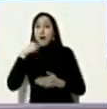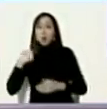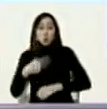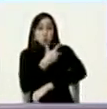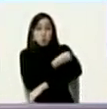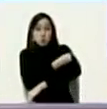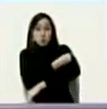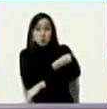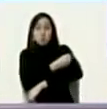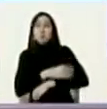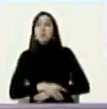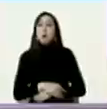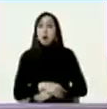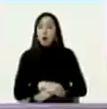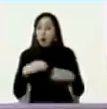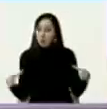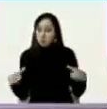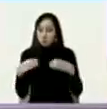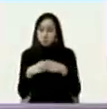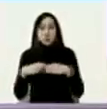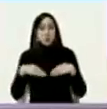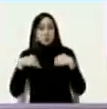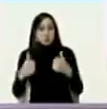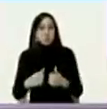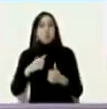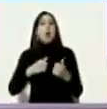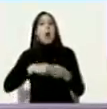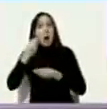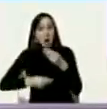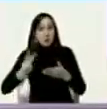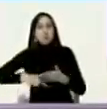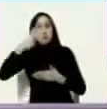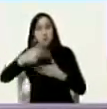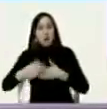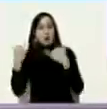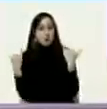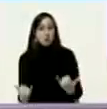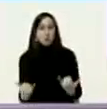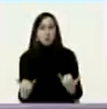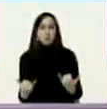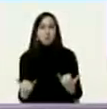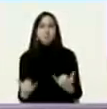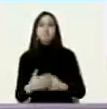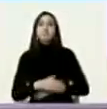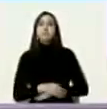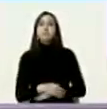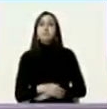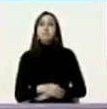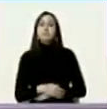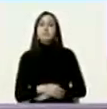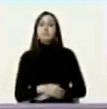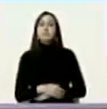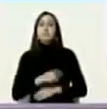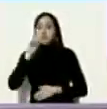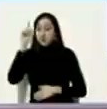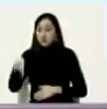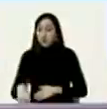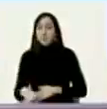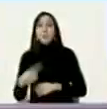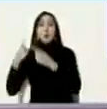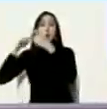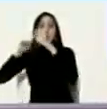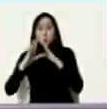presidencial establecer el cronograma en este caso y además sumar todo el